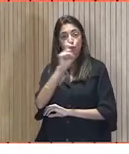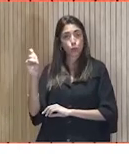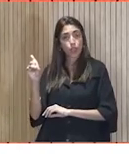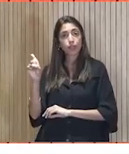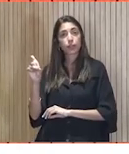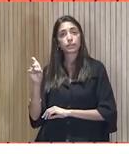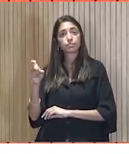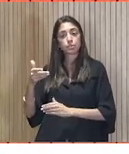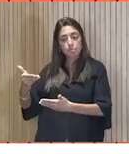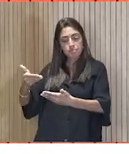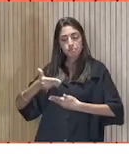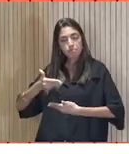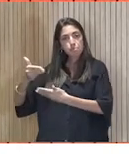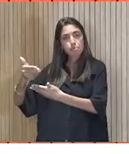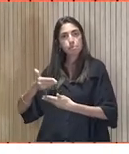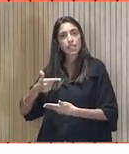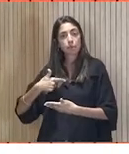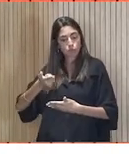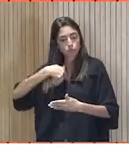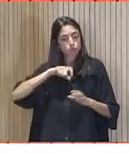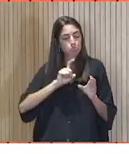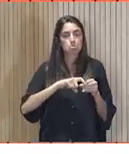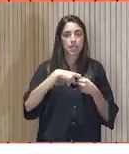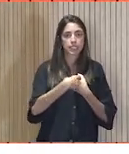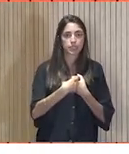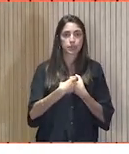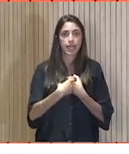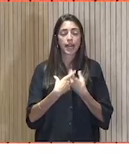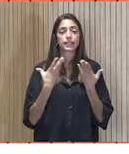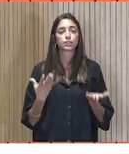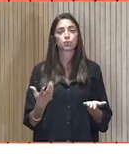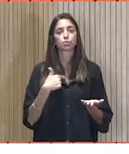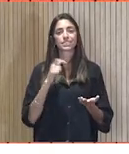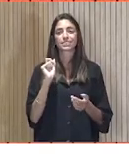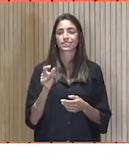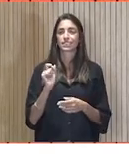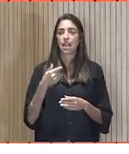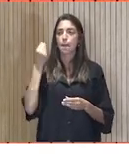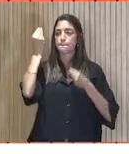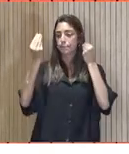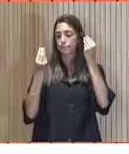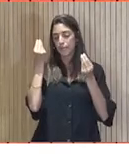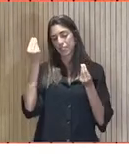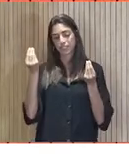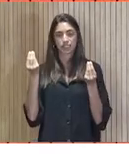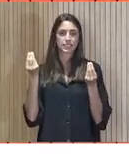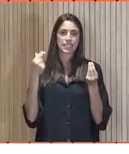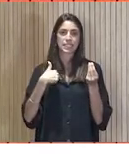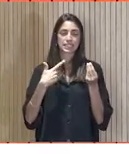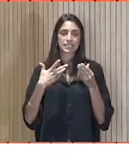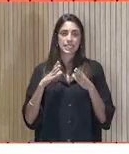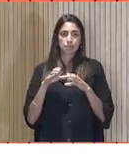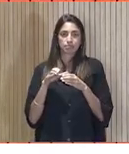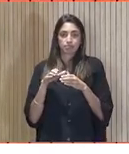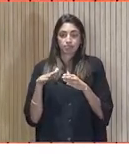nos invitaba a participar y muchas veces piensas que desde tu ranchito